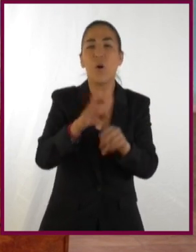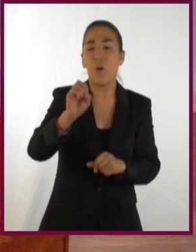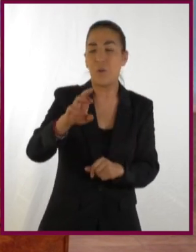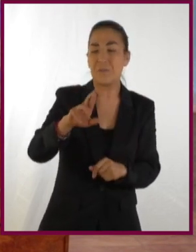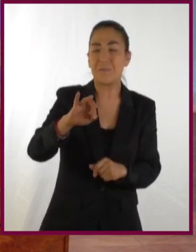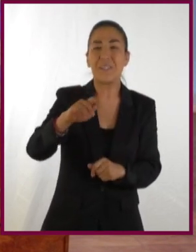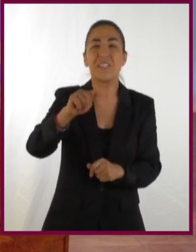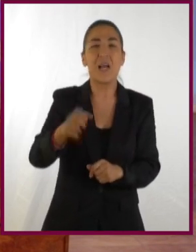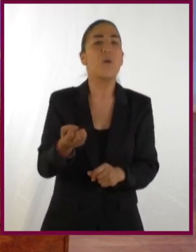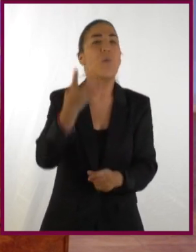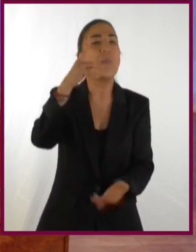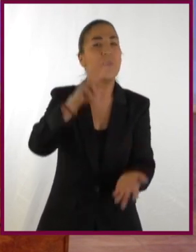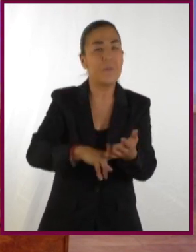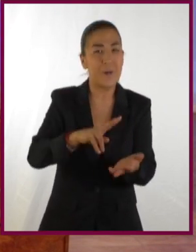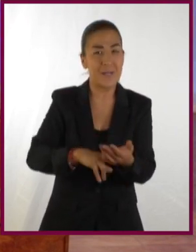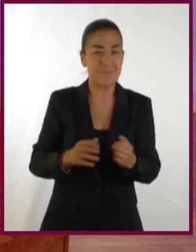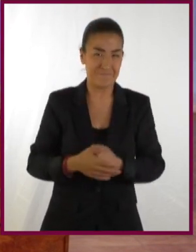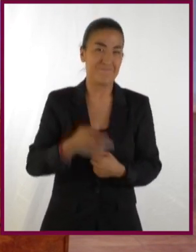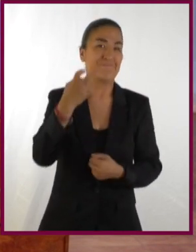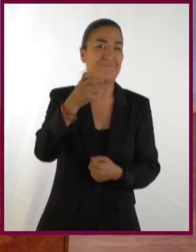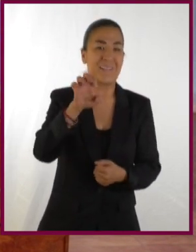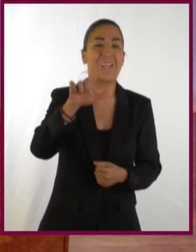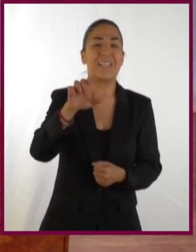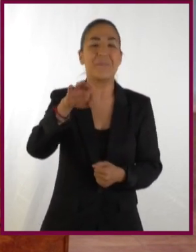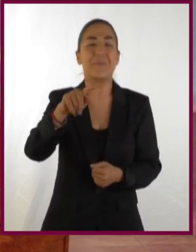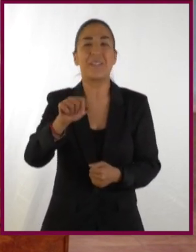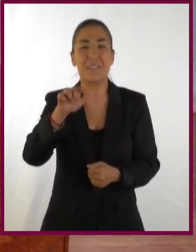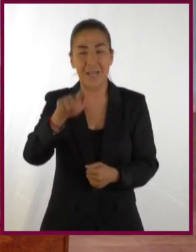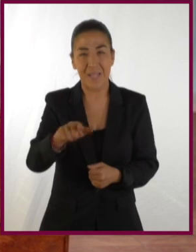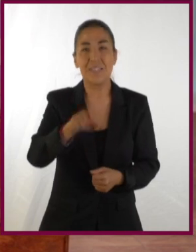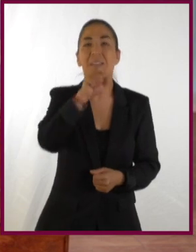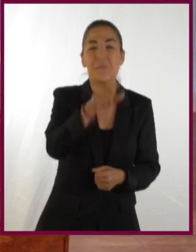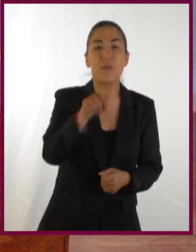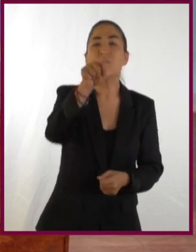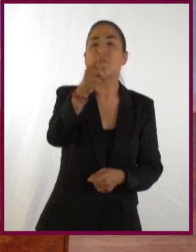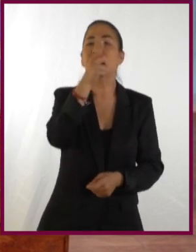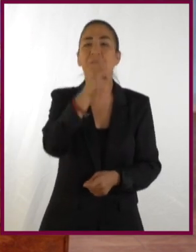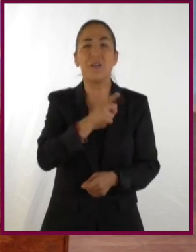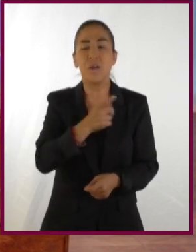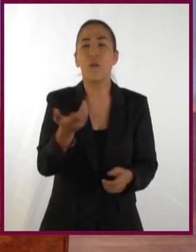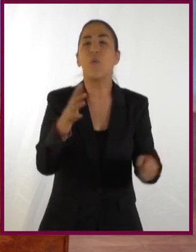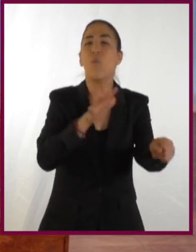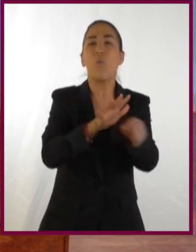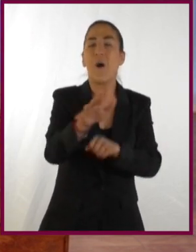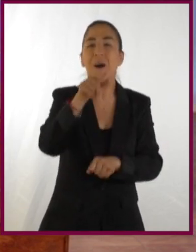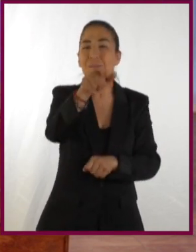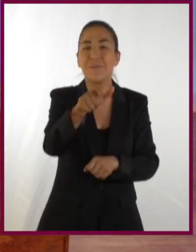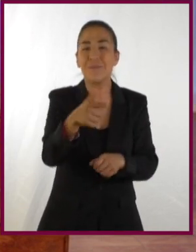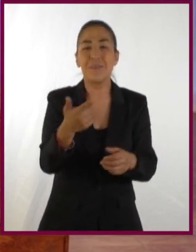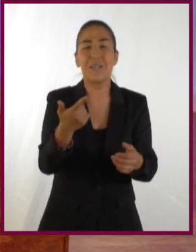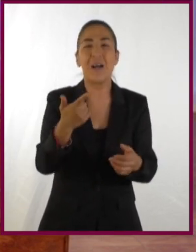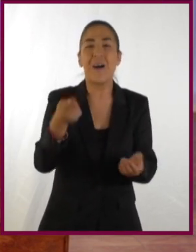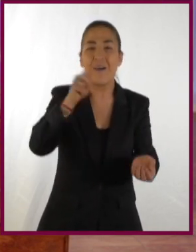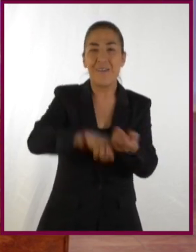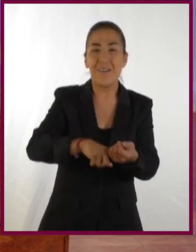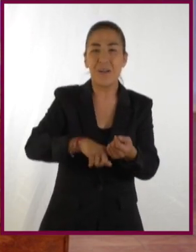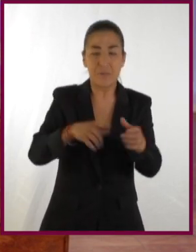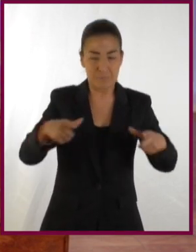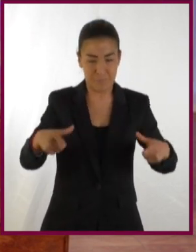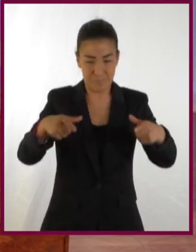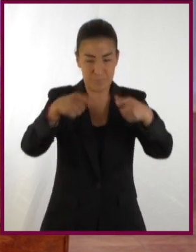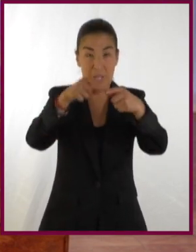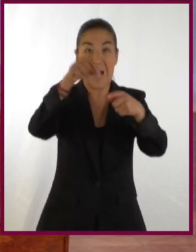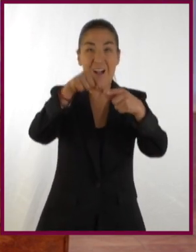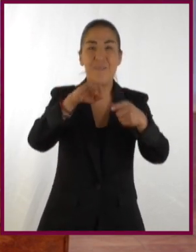vale la excentricidad de su órbita. ¿Qué te parece, no? Me parece elemental. Yo opino que además nos digan cuál es el cuerpo